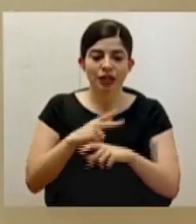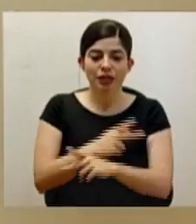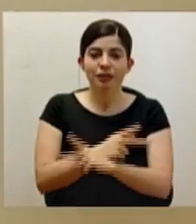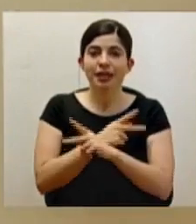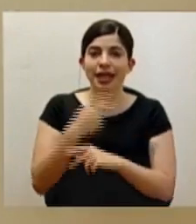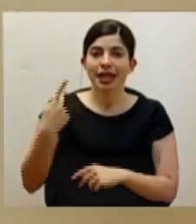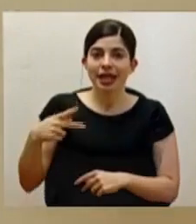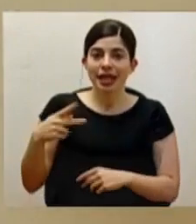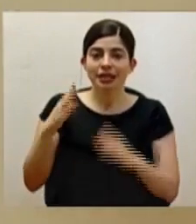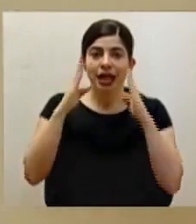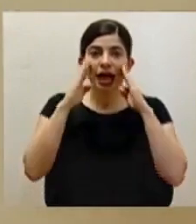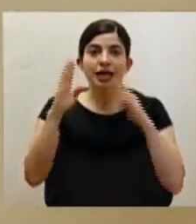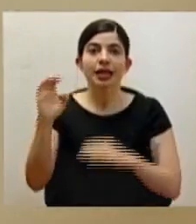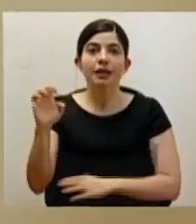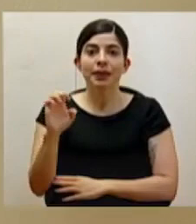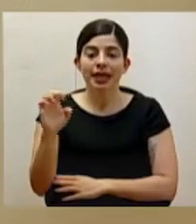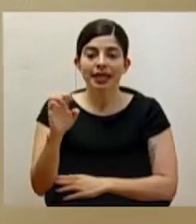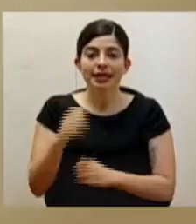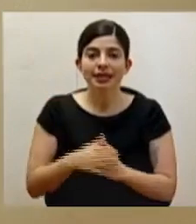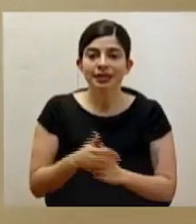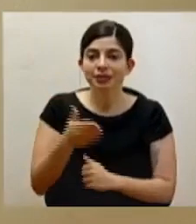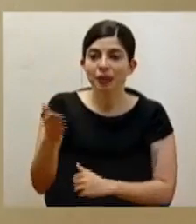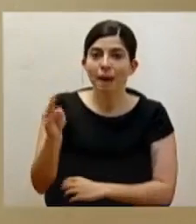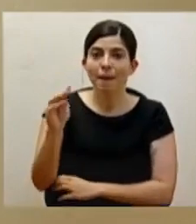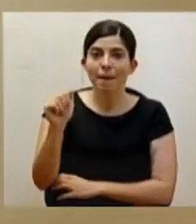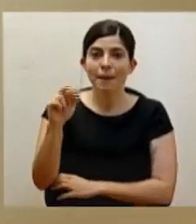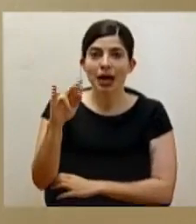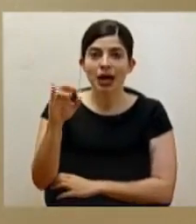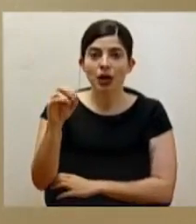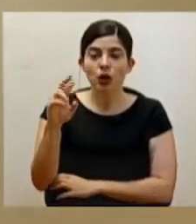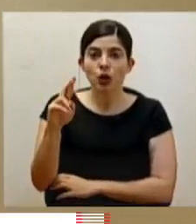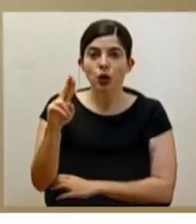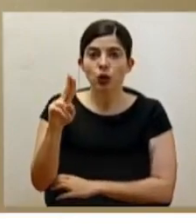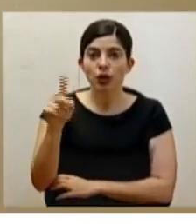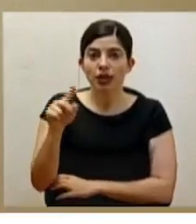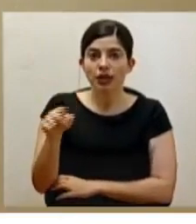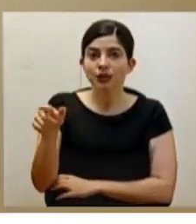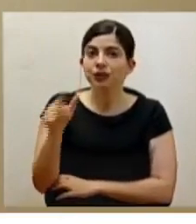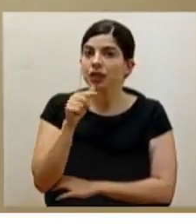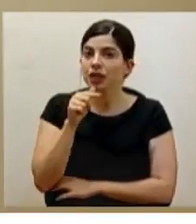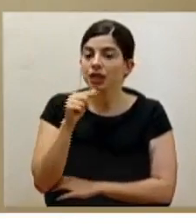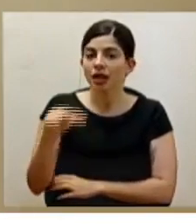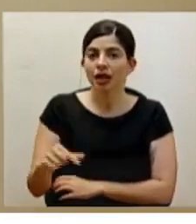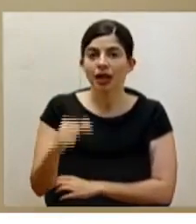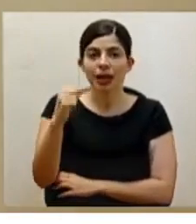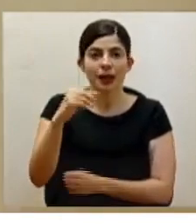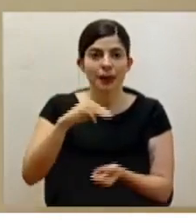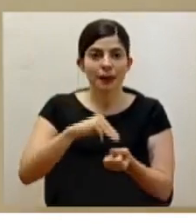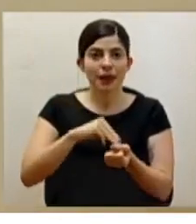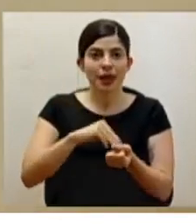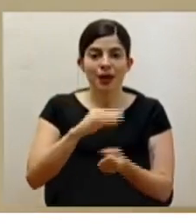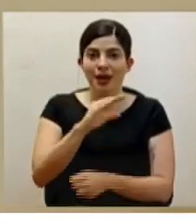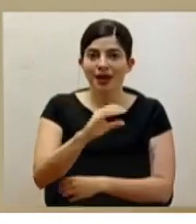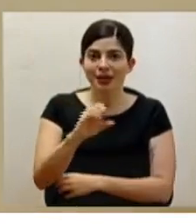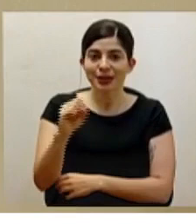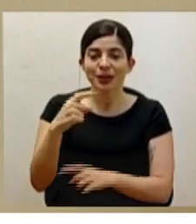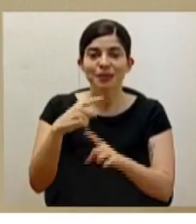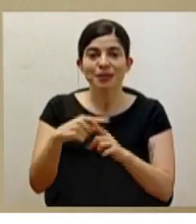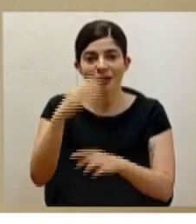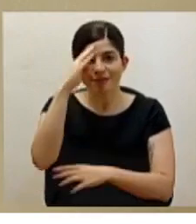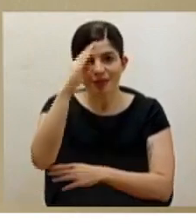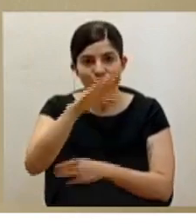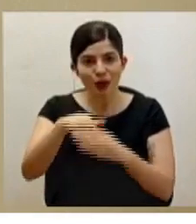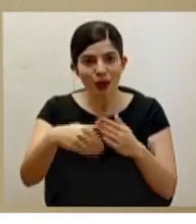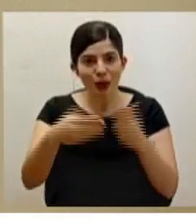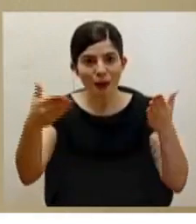Prevención de Riesgos y Atención de Emergencias, a don Mario Ruiz, gerente médico de la Caja Costarricense de Seguro Social, a todos los que están acá